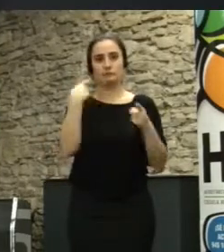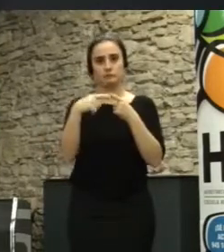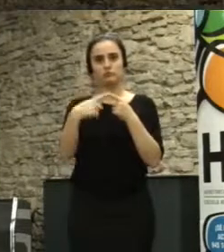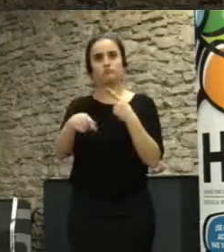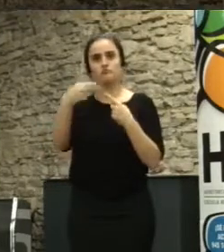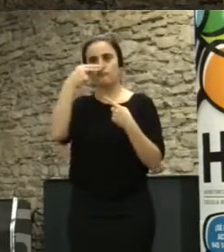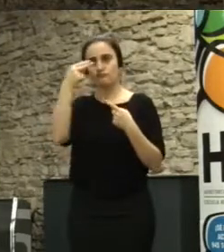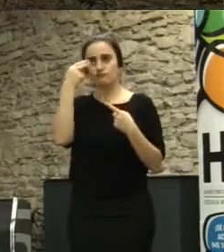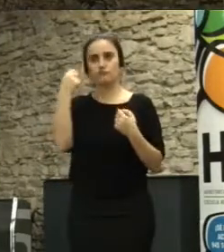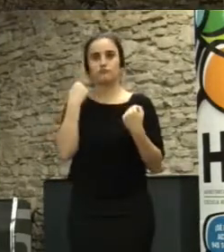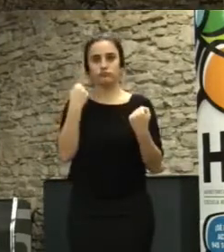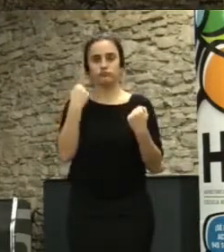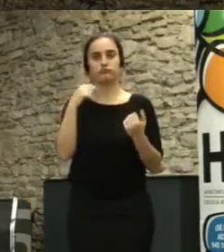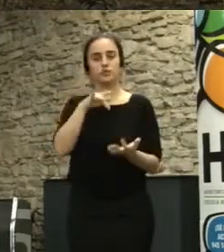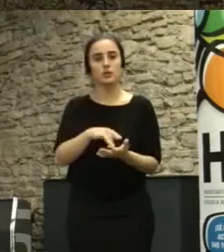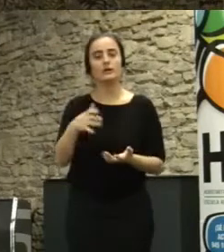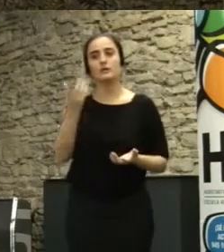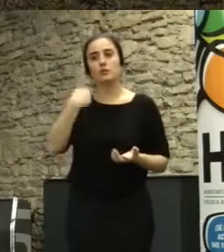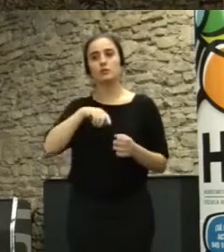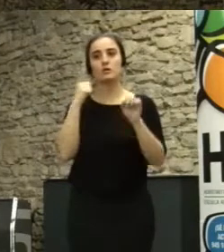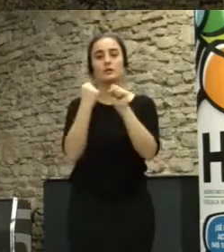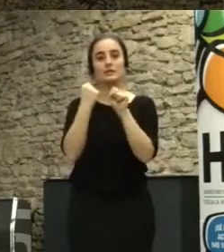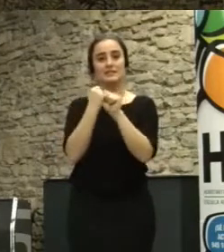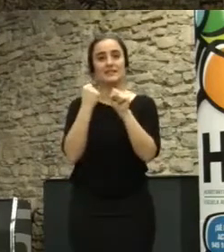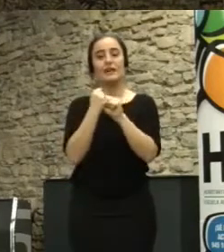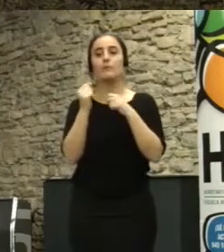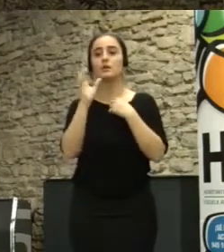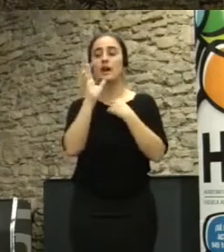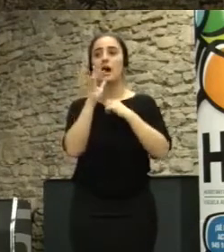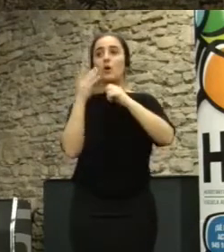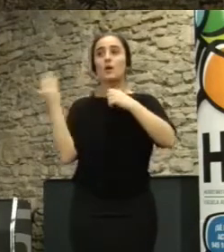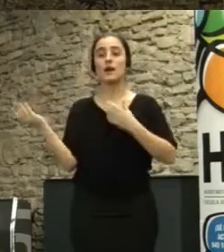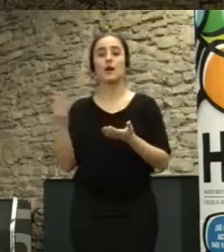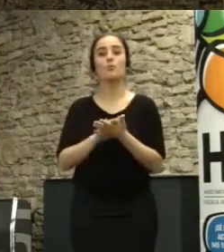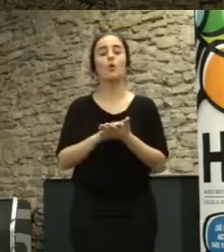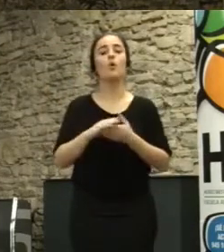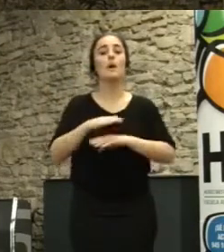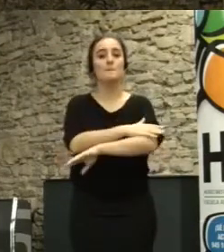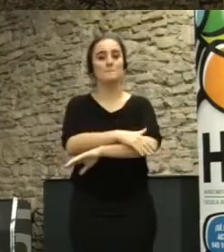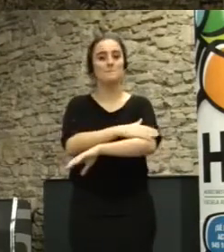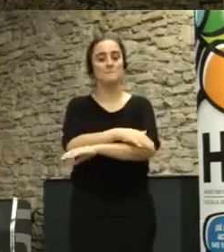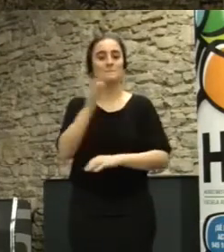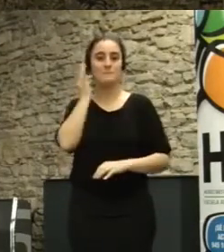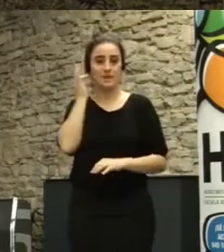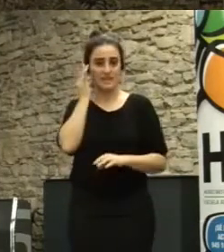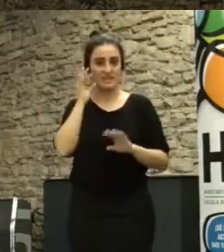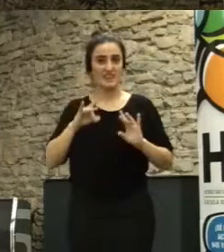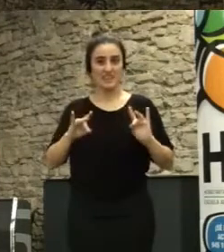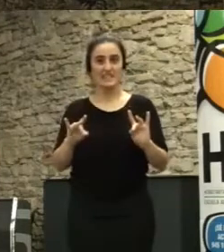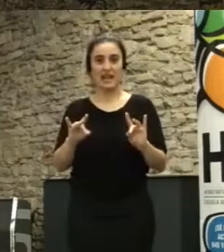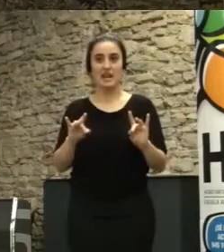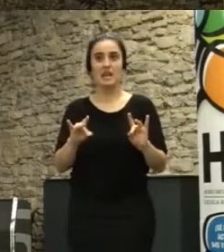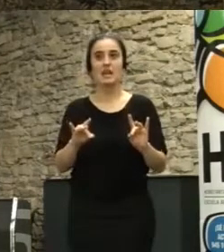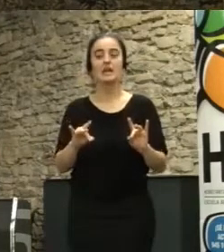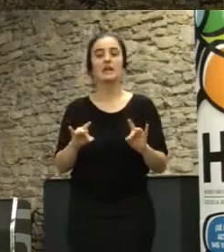interesantes. Nosotros estamos trabajando mucho con Audrey Tang, que hoy en día es la ministra digital de Taiwán. ellos